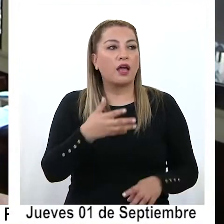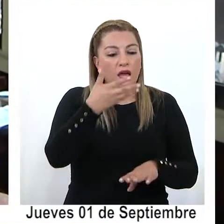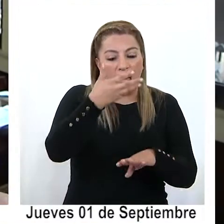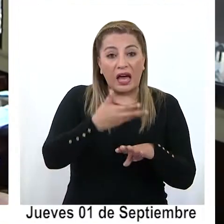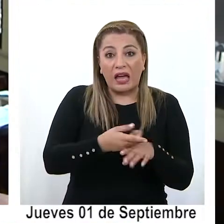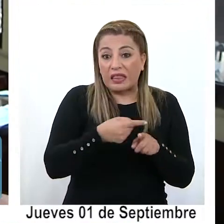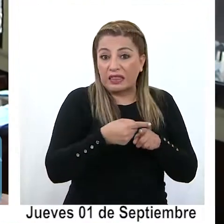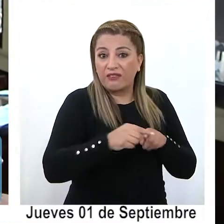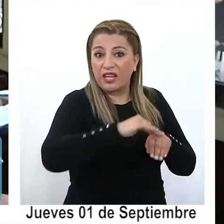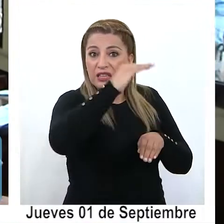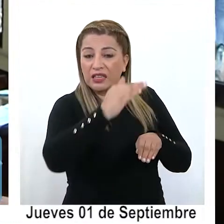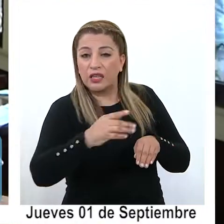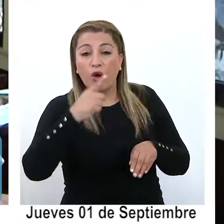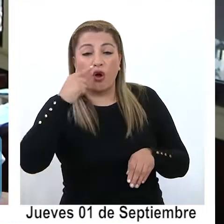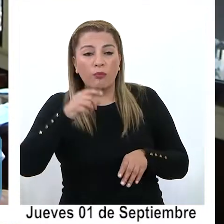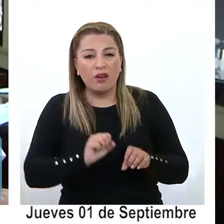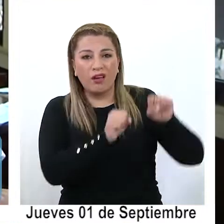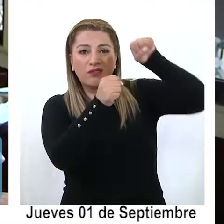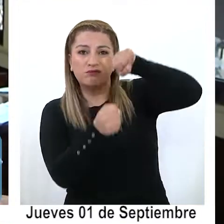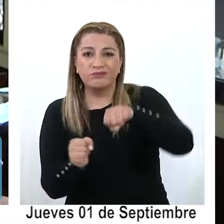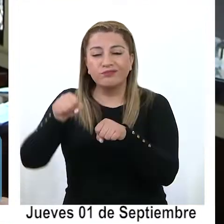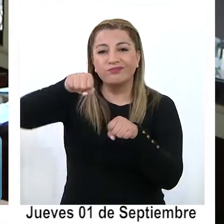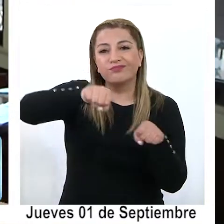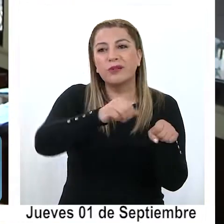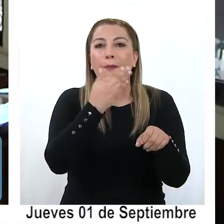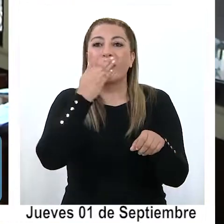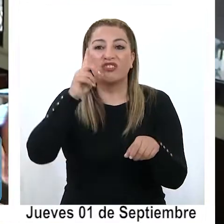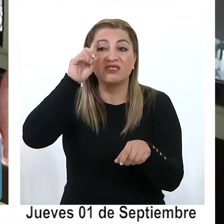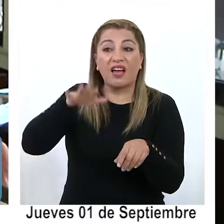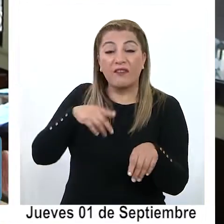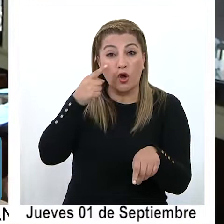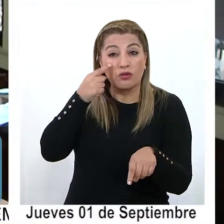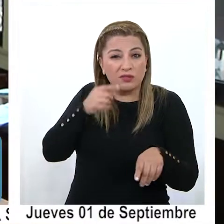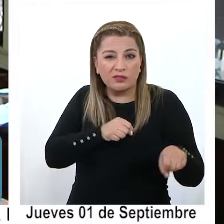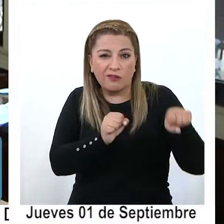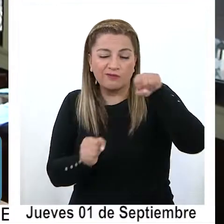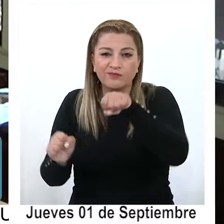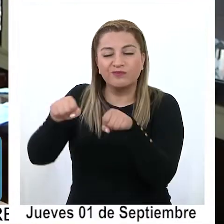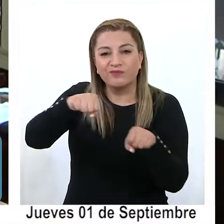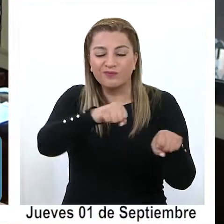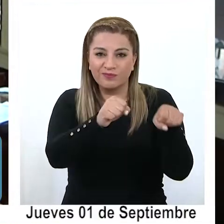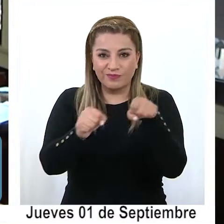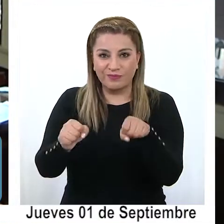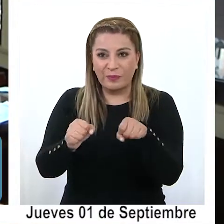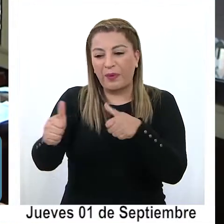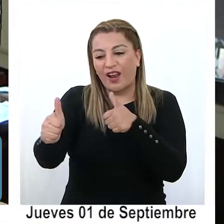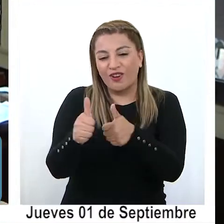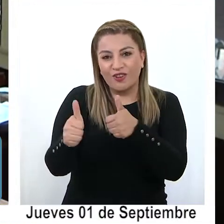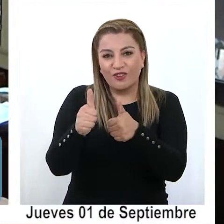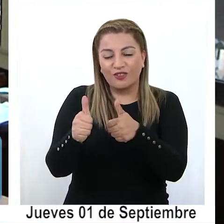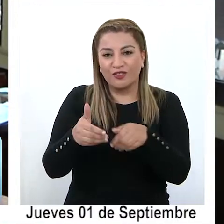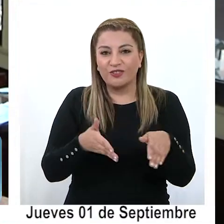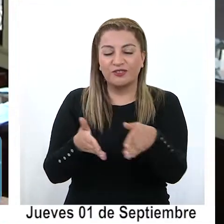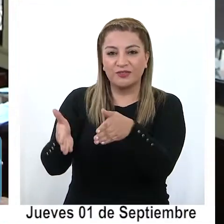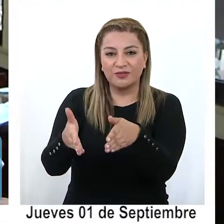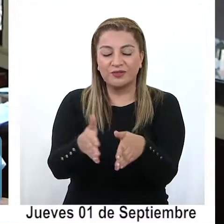vértices y cada piloto va por donde mejor sepa para acortar la carrera.